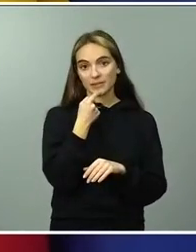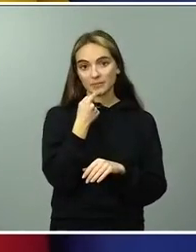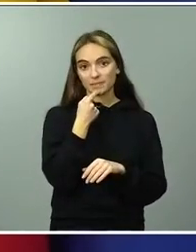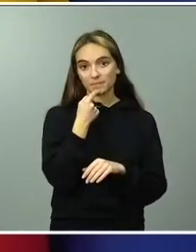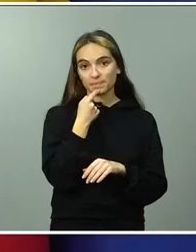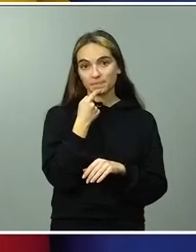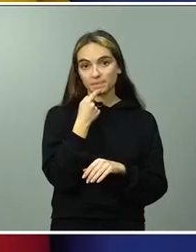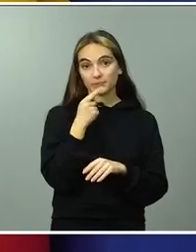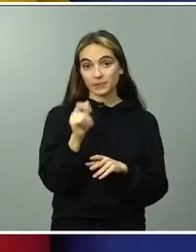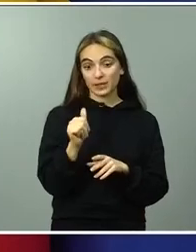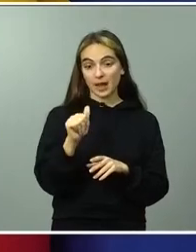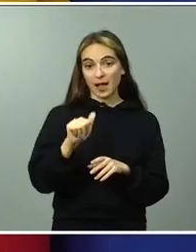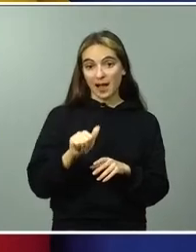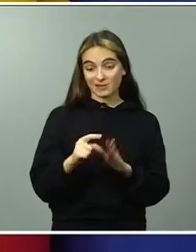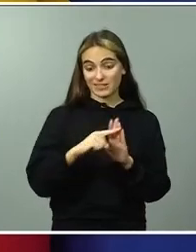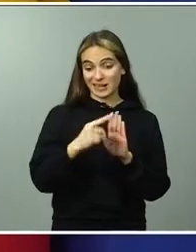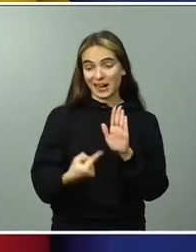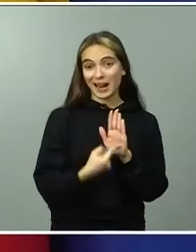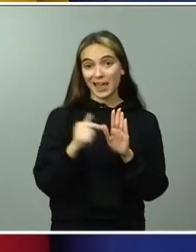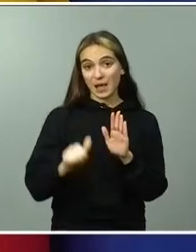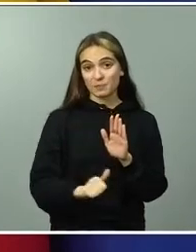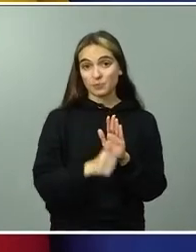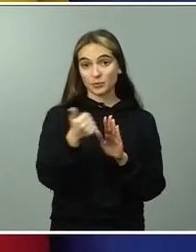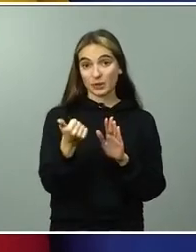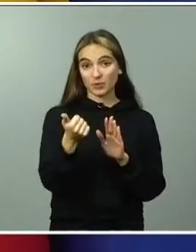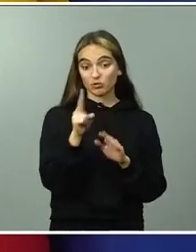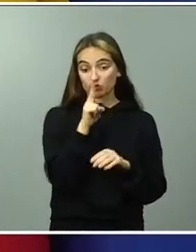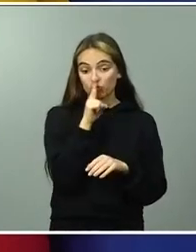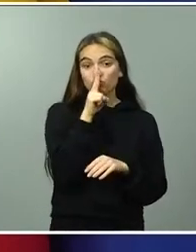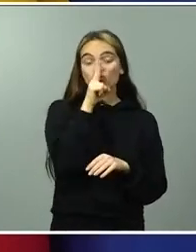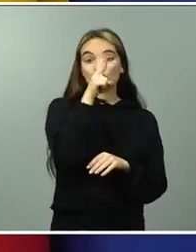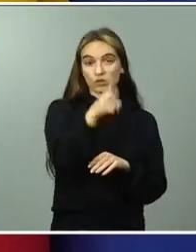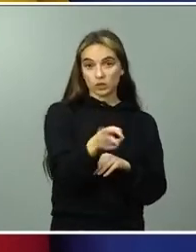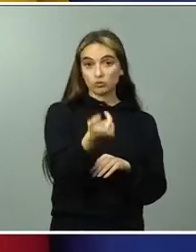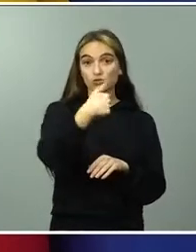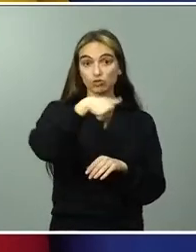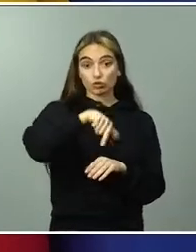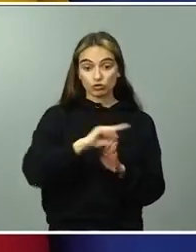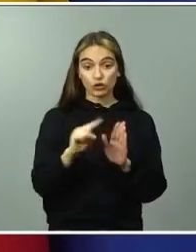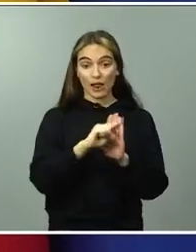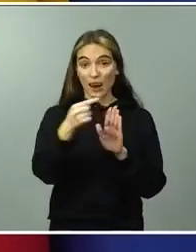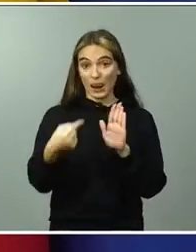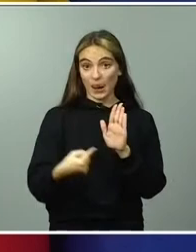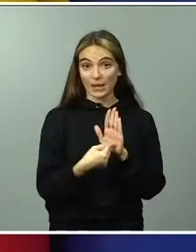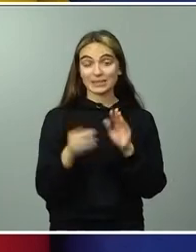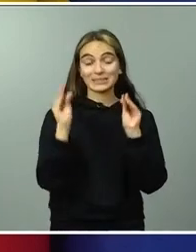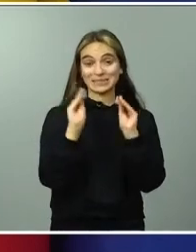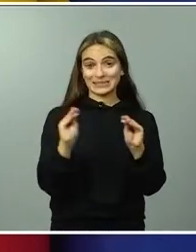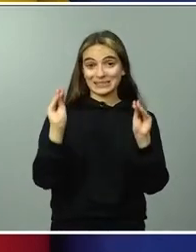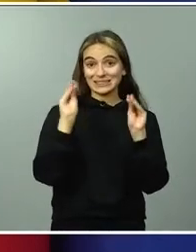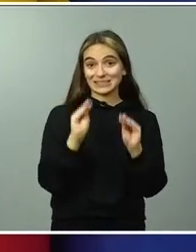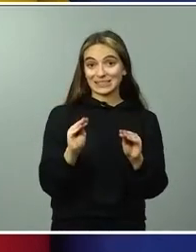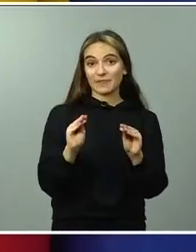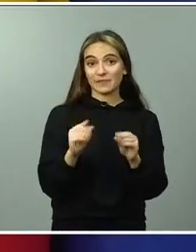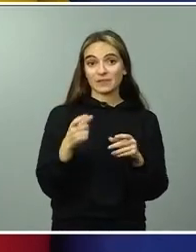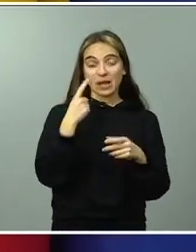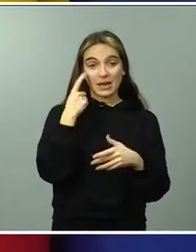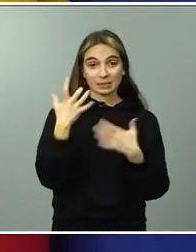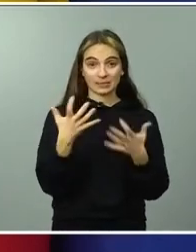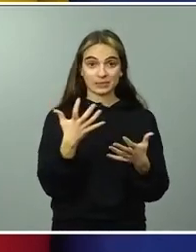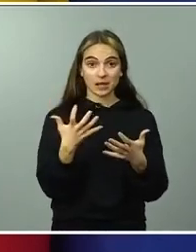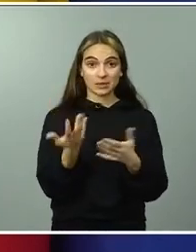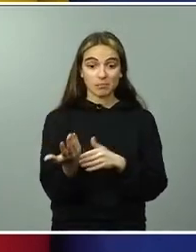aprobación de dicha ley teníamos que presentar esta ley de enseñanzas artísticas. Con la aprobación, por tanto, de este